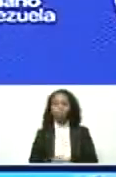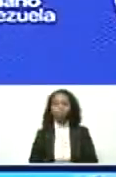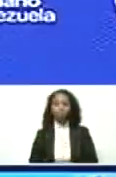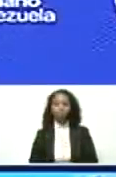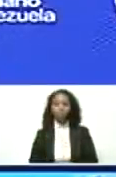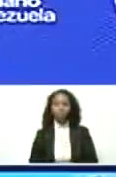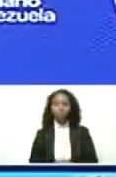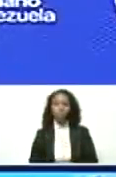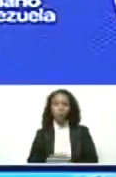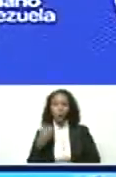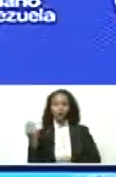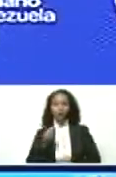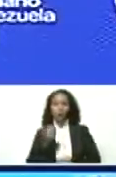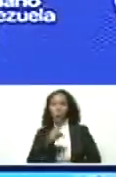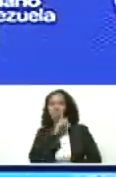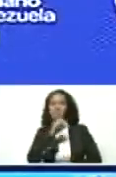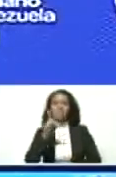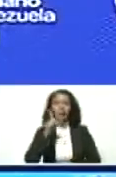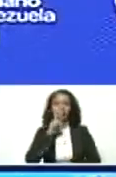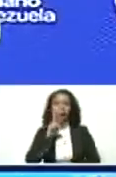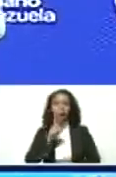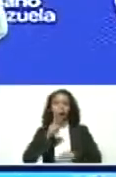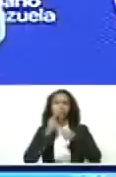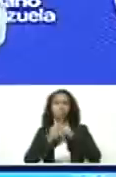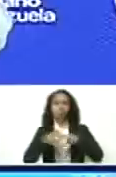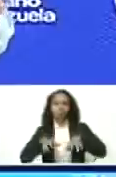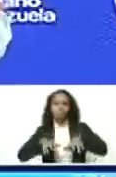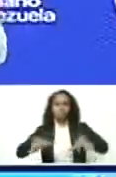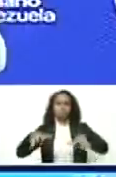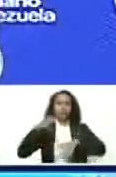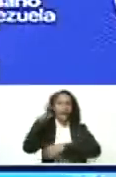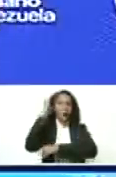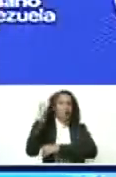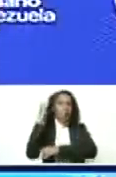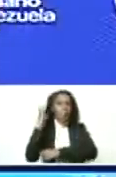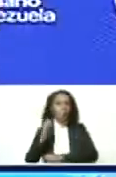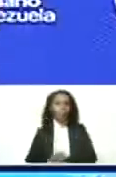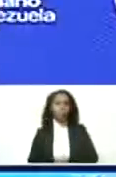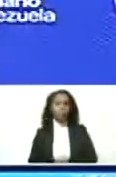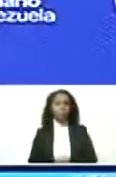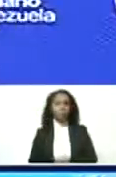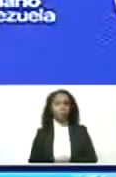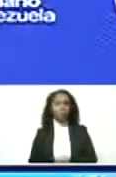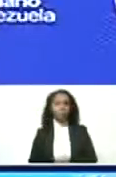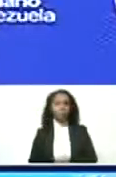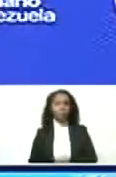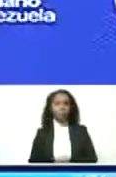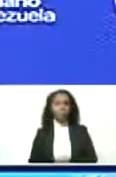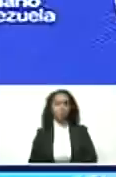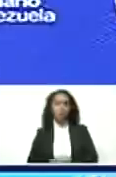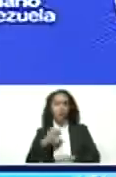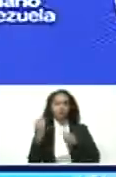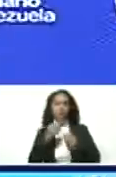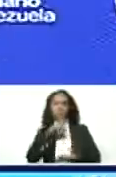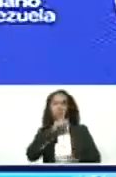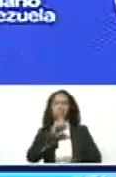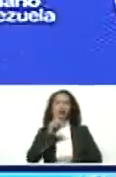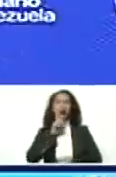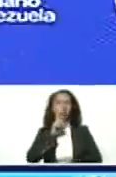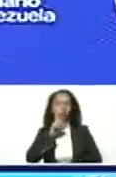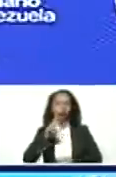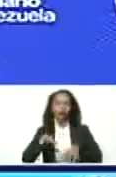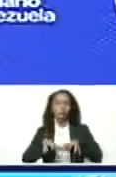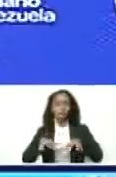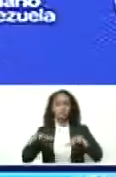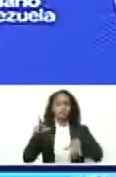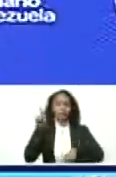¿Cómo se llaman los multimillonarios europeos? ¿Cómo se llaman los multimillonarios